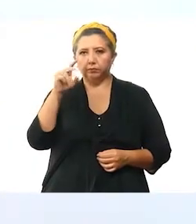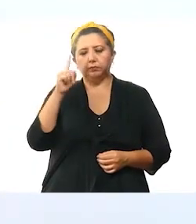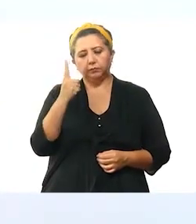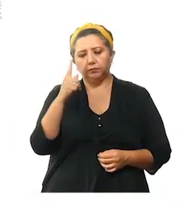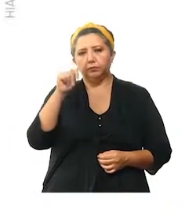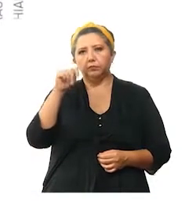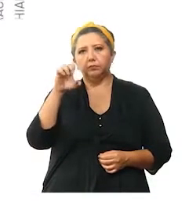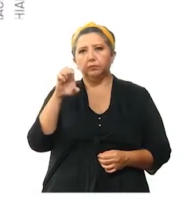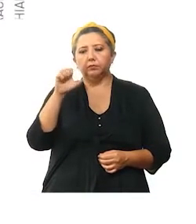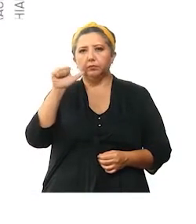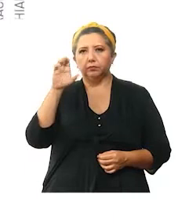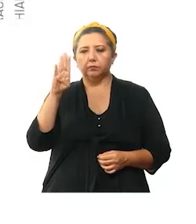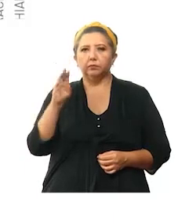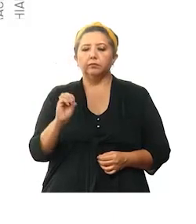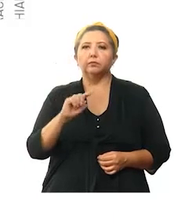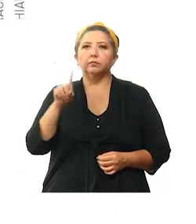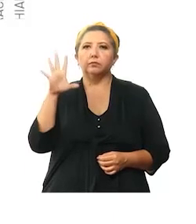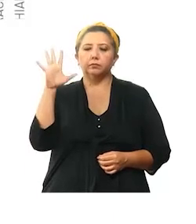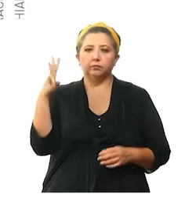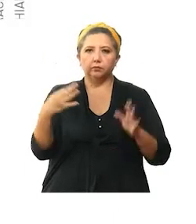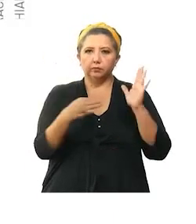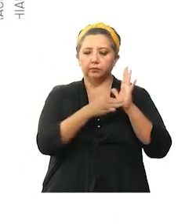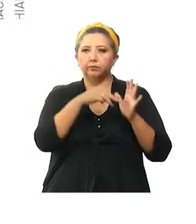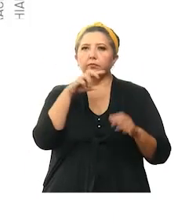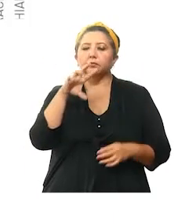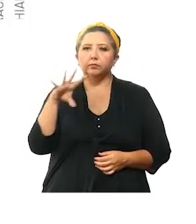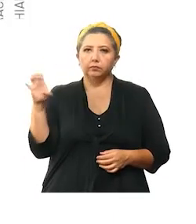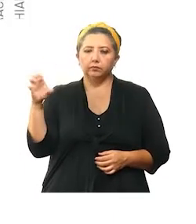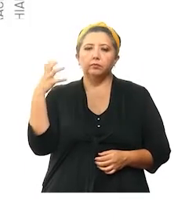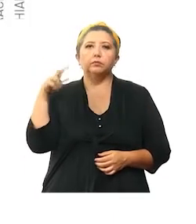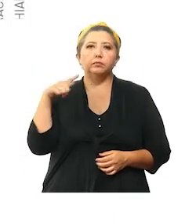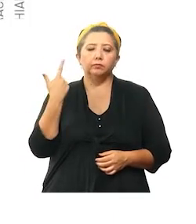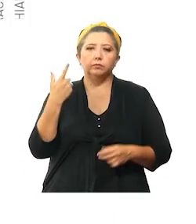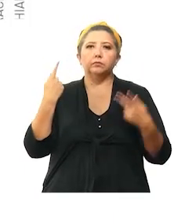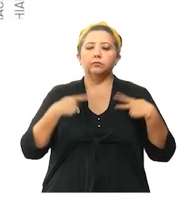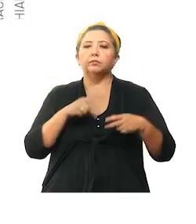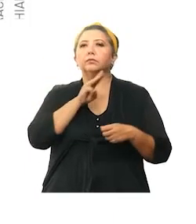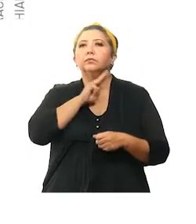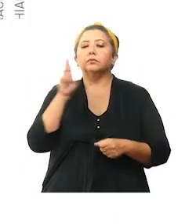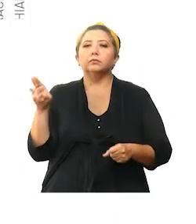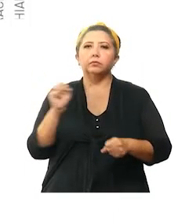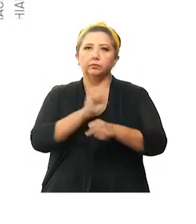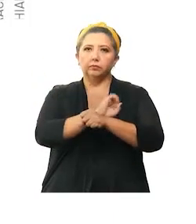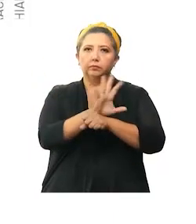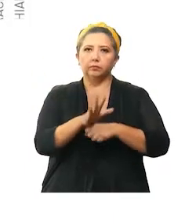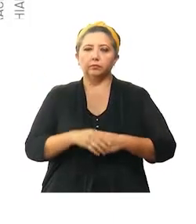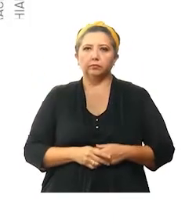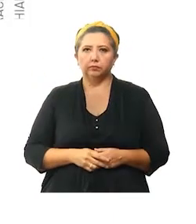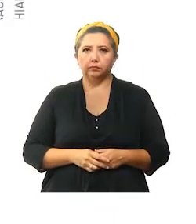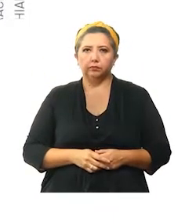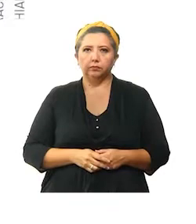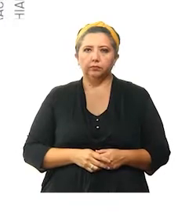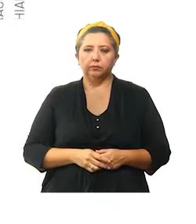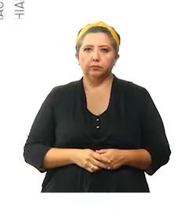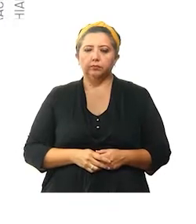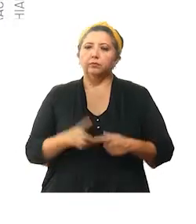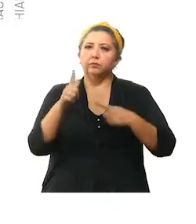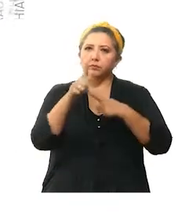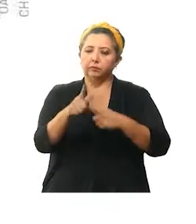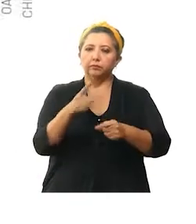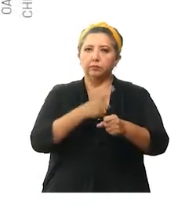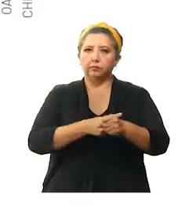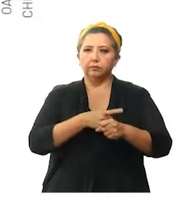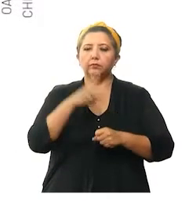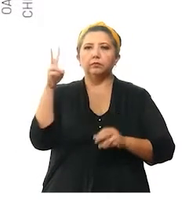en Teabo. En total, son 4.512 las personas fallecidas a causa del coronavirus. De los